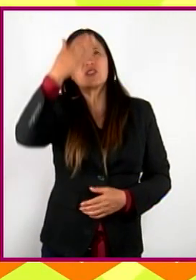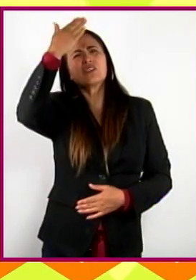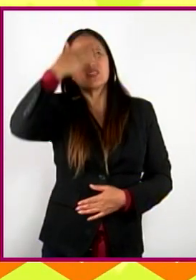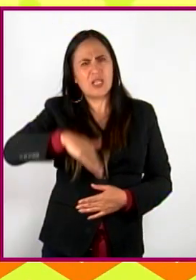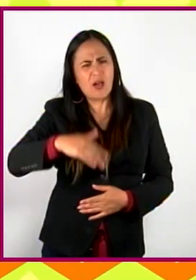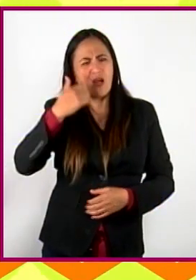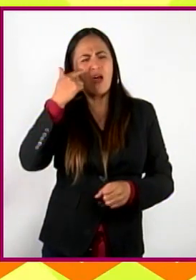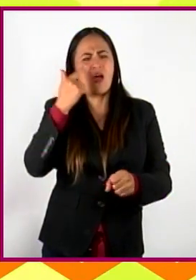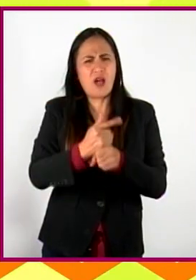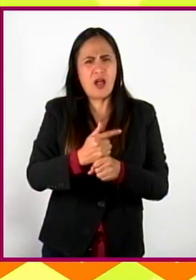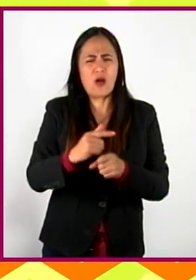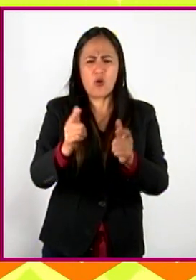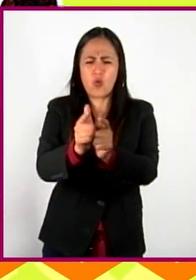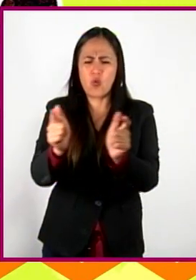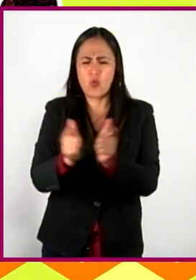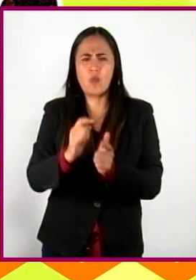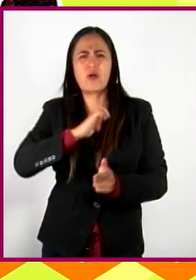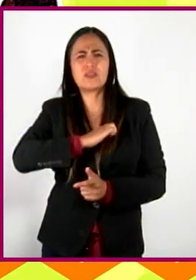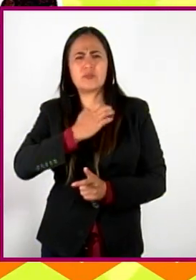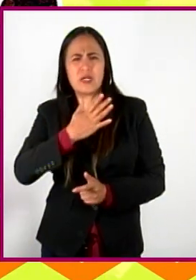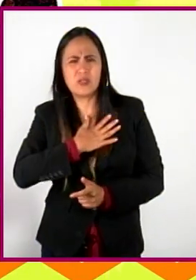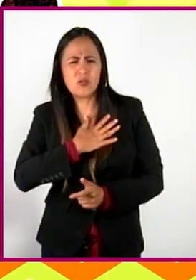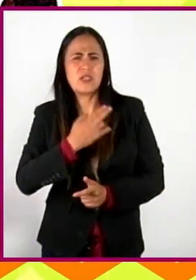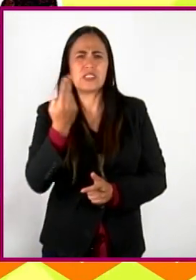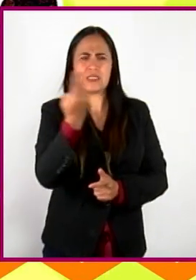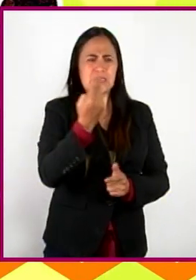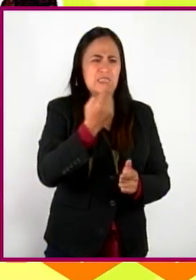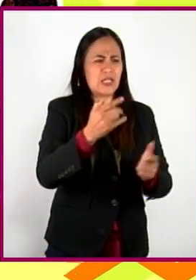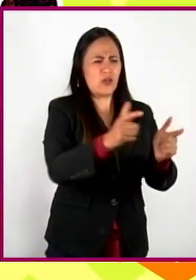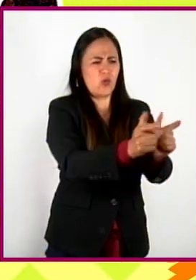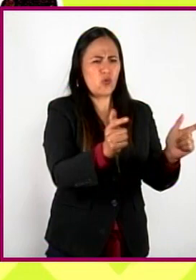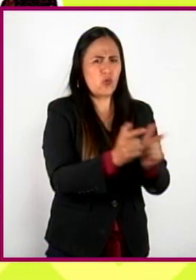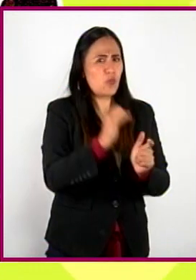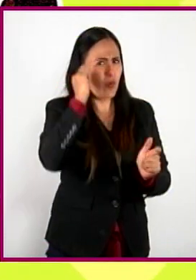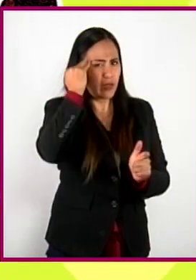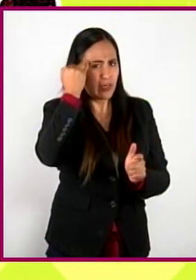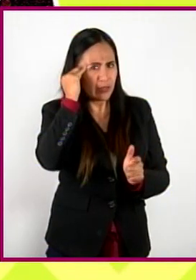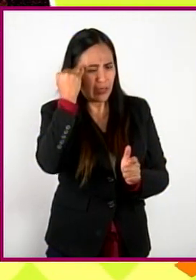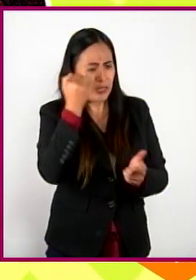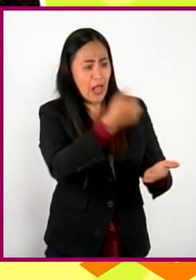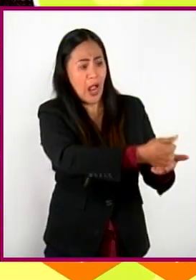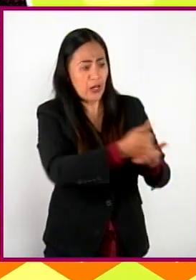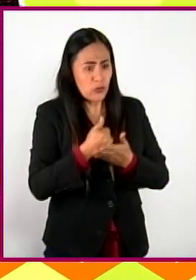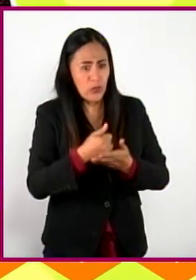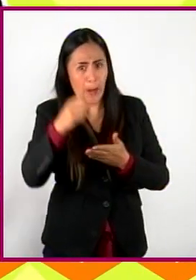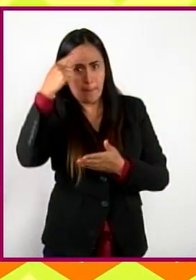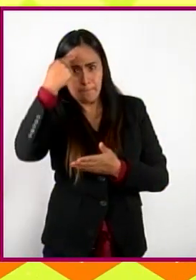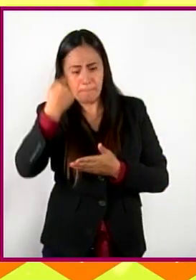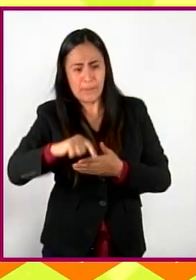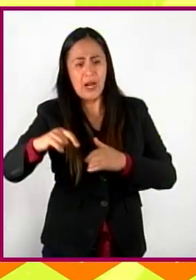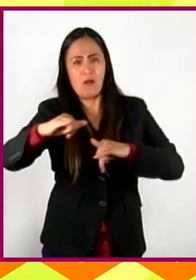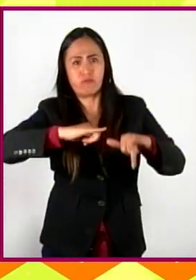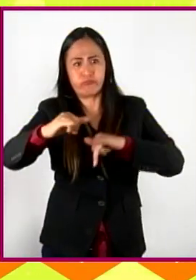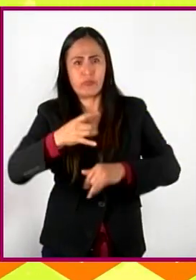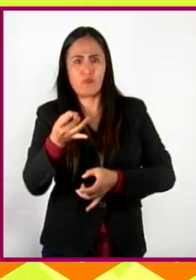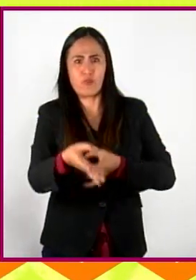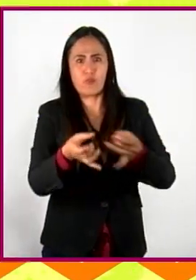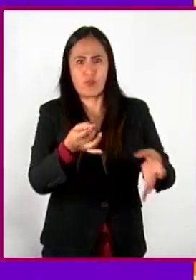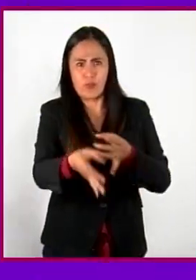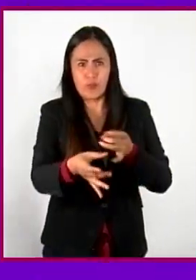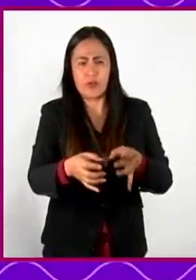de que los españoles necesitaron de indígenas primero para conquistar el territorio y después para poder gobernarlo?